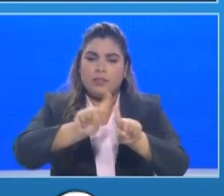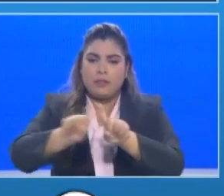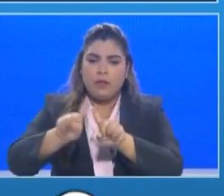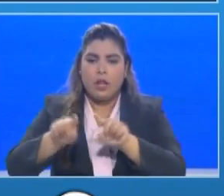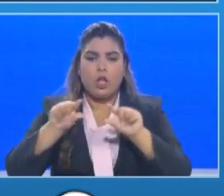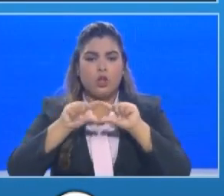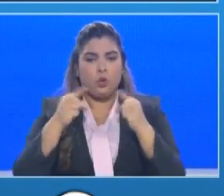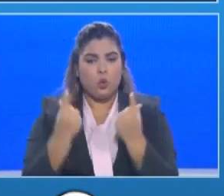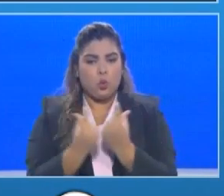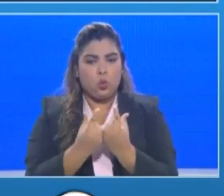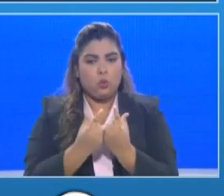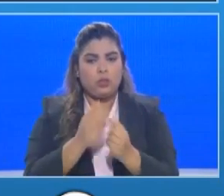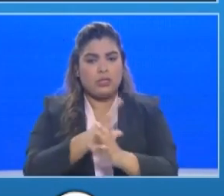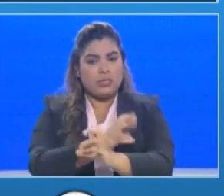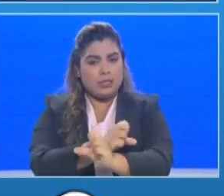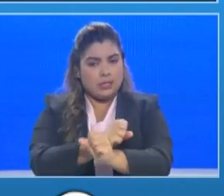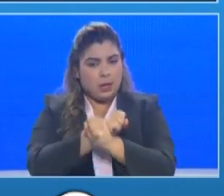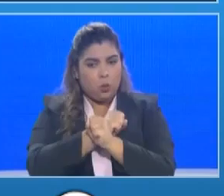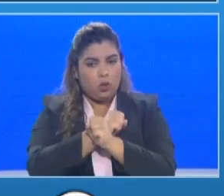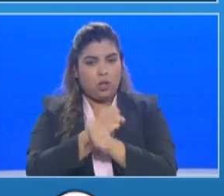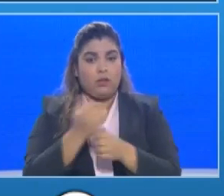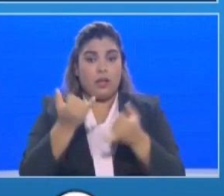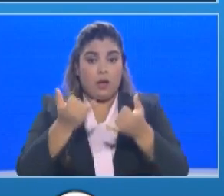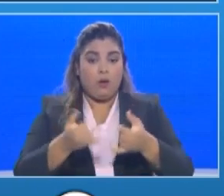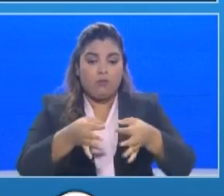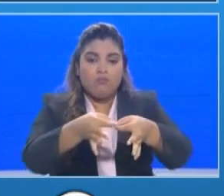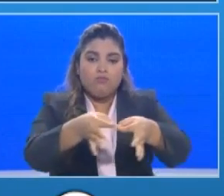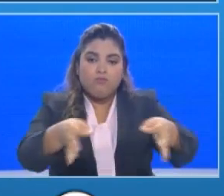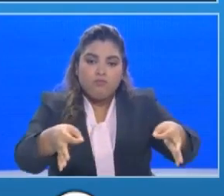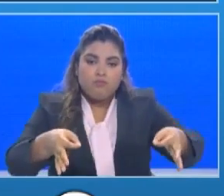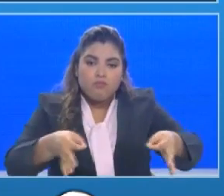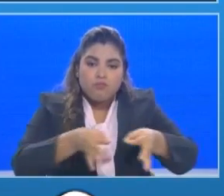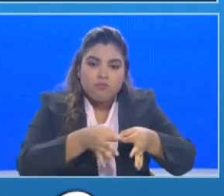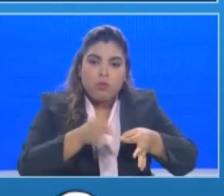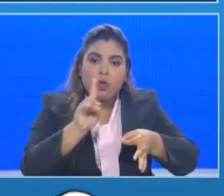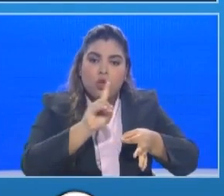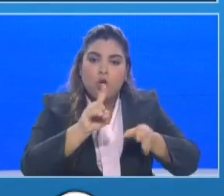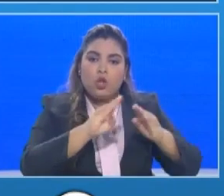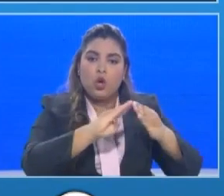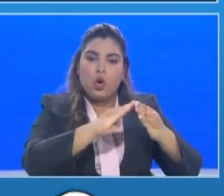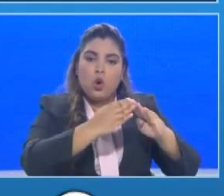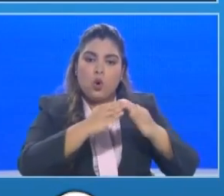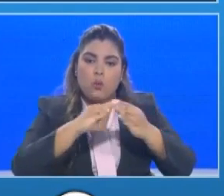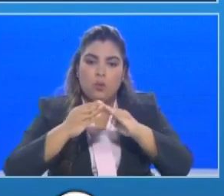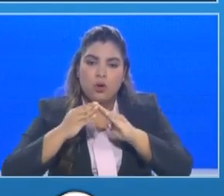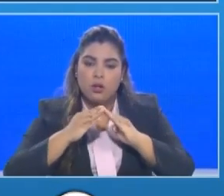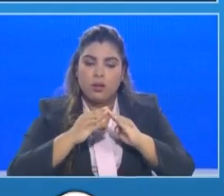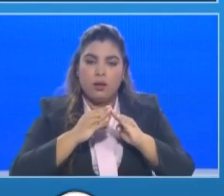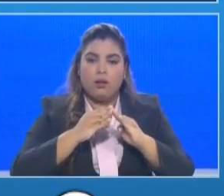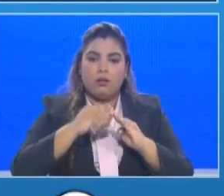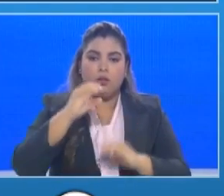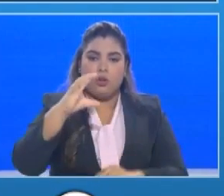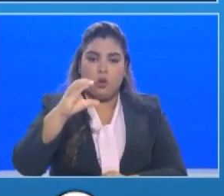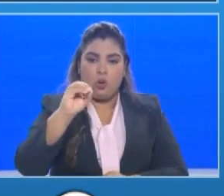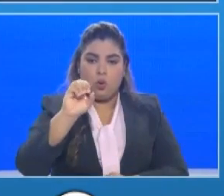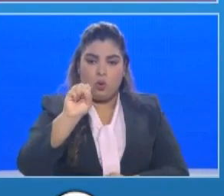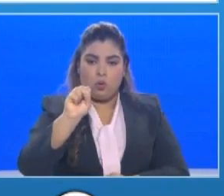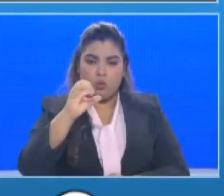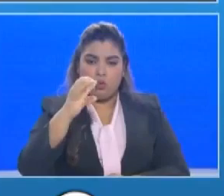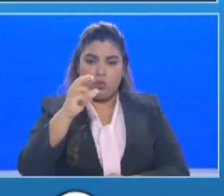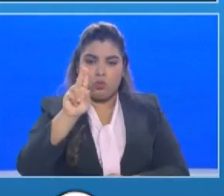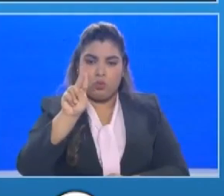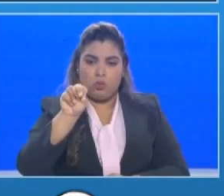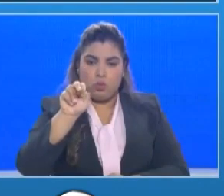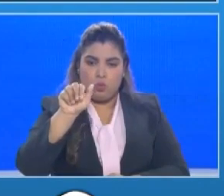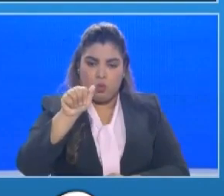seguridad establecemos un cerco sanitario en la comunidad de Coscuna una comunidad de cerca